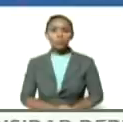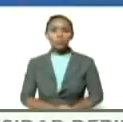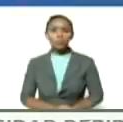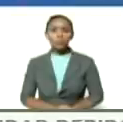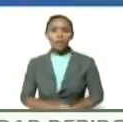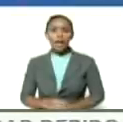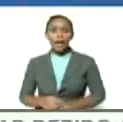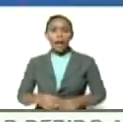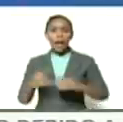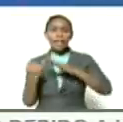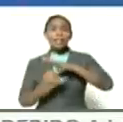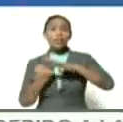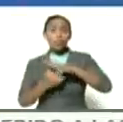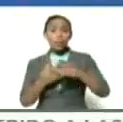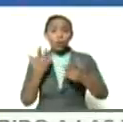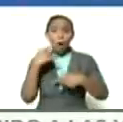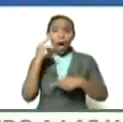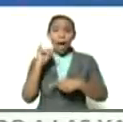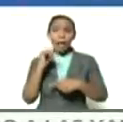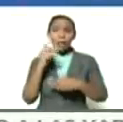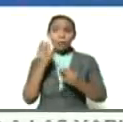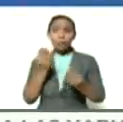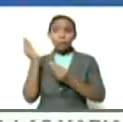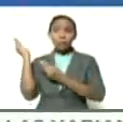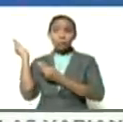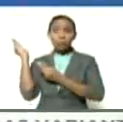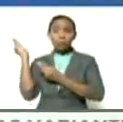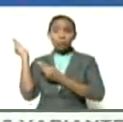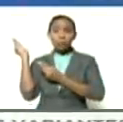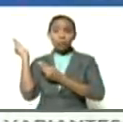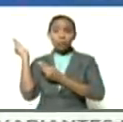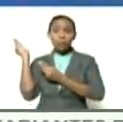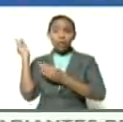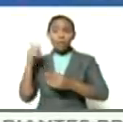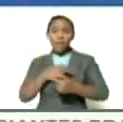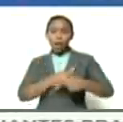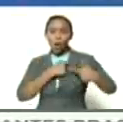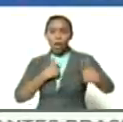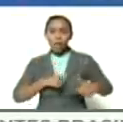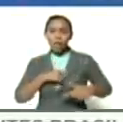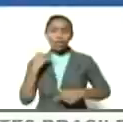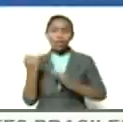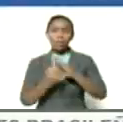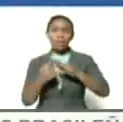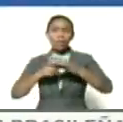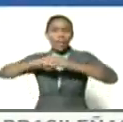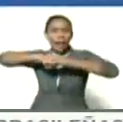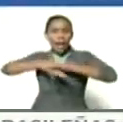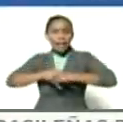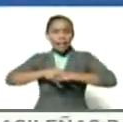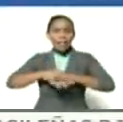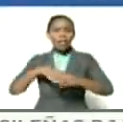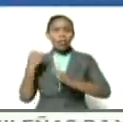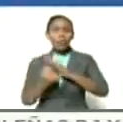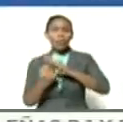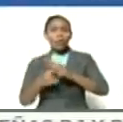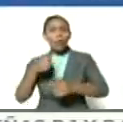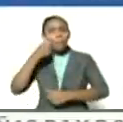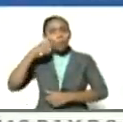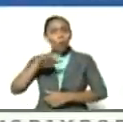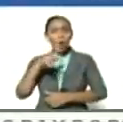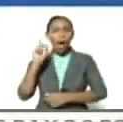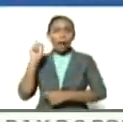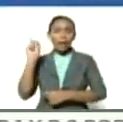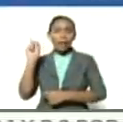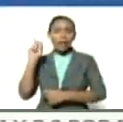instrumentos aquí está instrumento de corazón instrumento de raíz instrumento del pueblo aquí